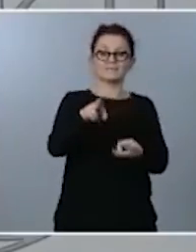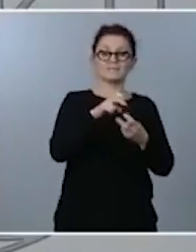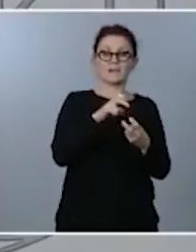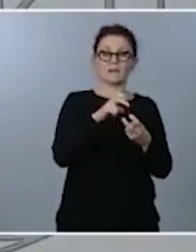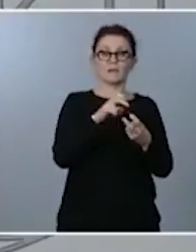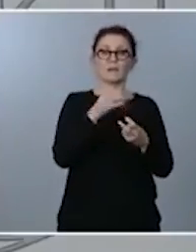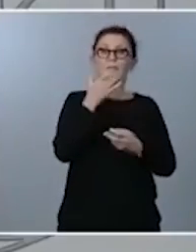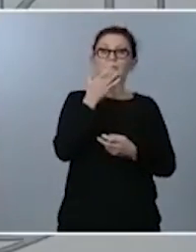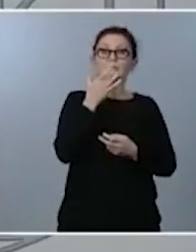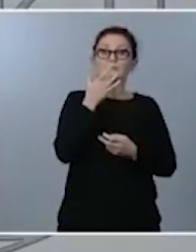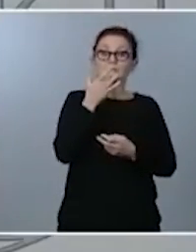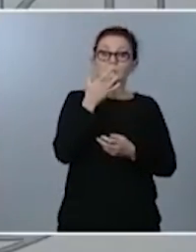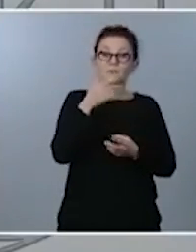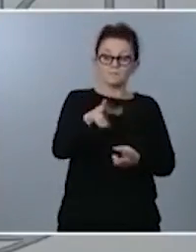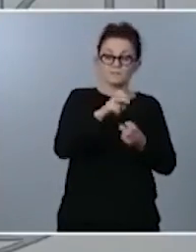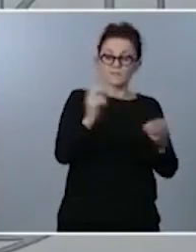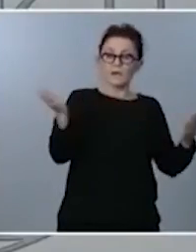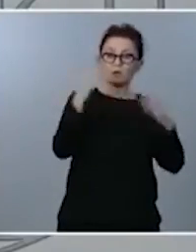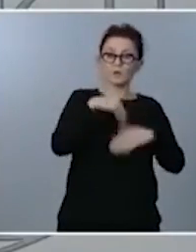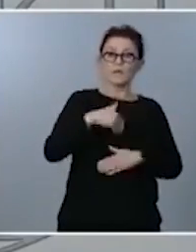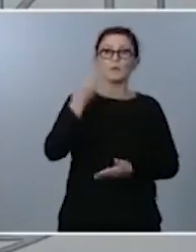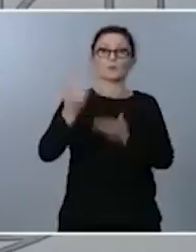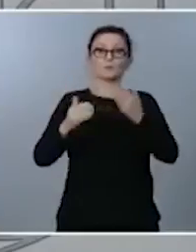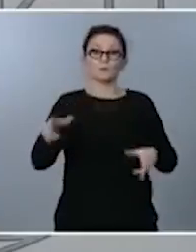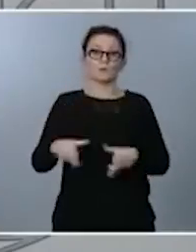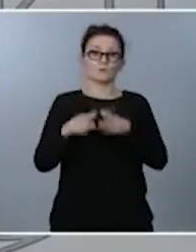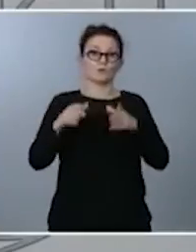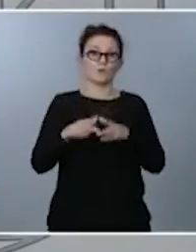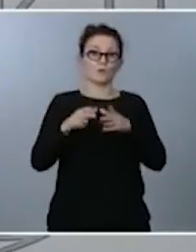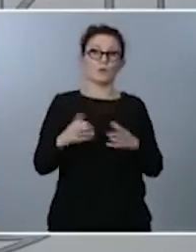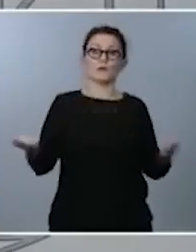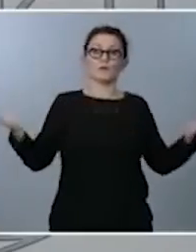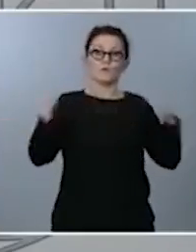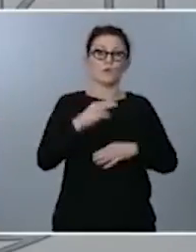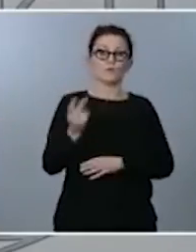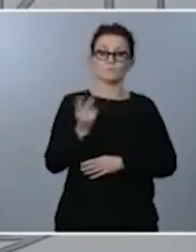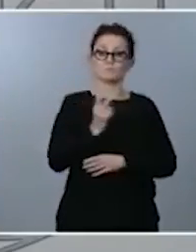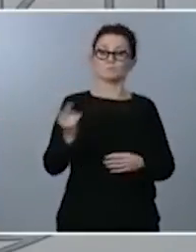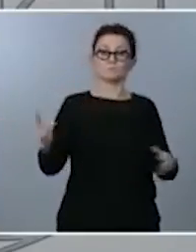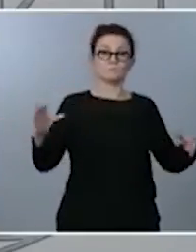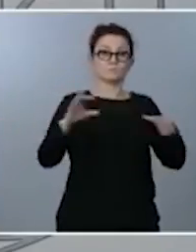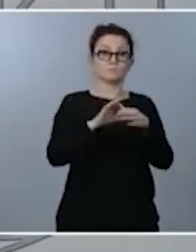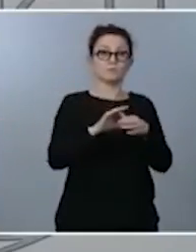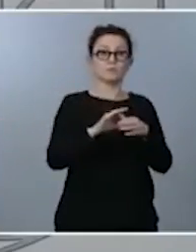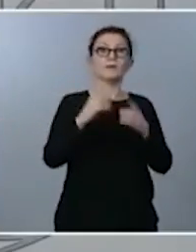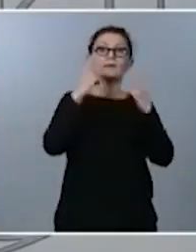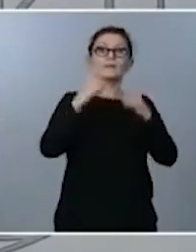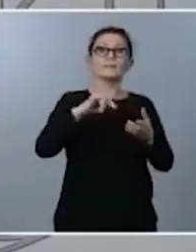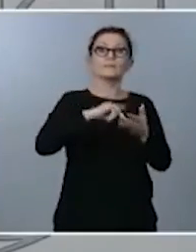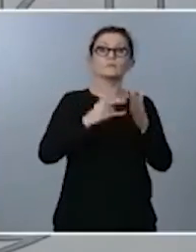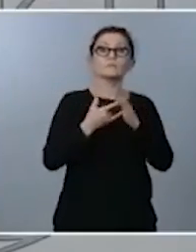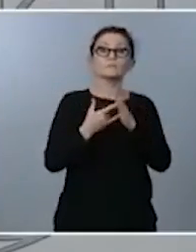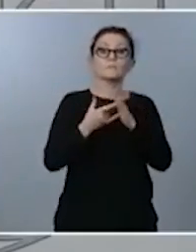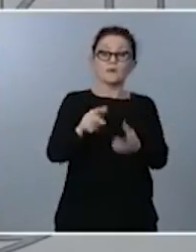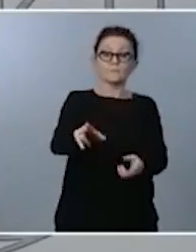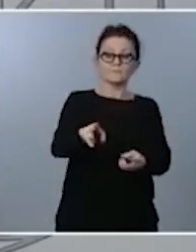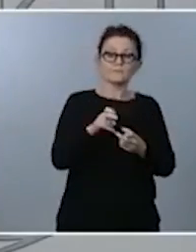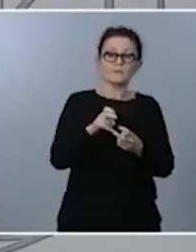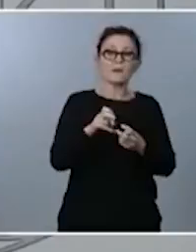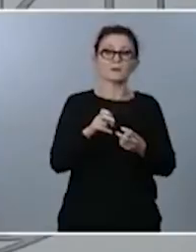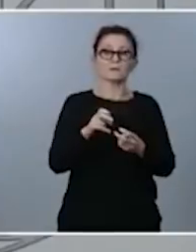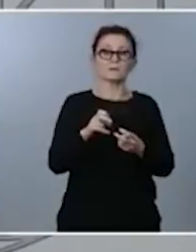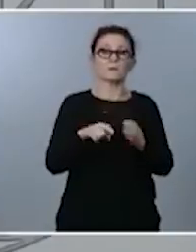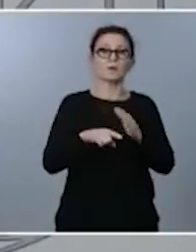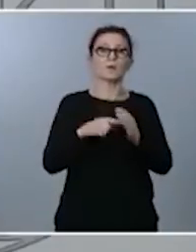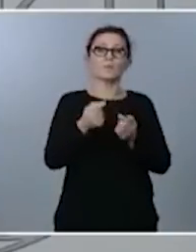social es inherente y por tanto necesitamos un sistema fiscal que sea progresivo es decir que los que